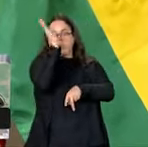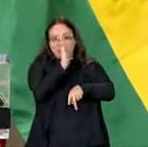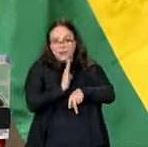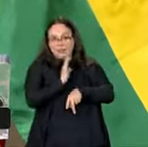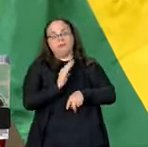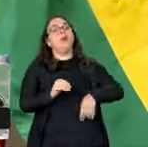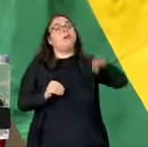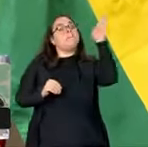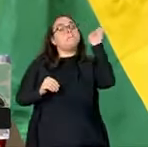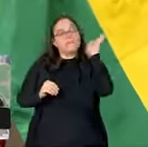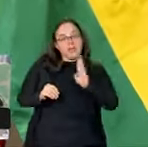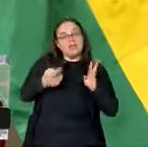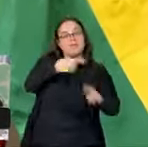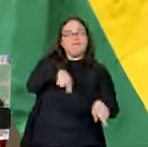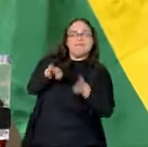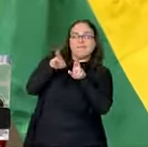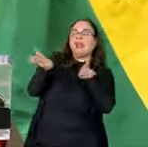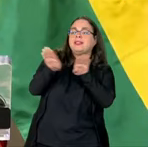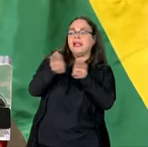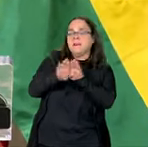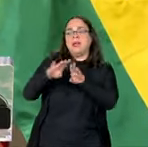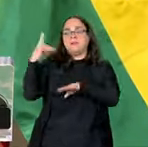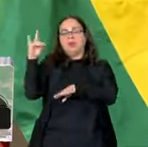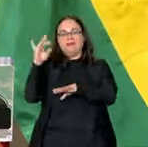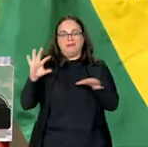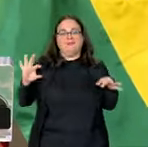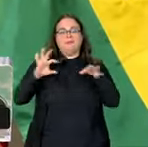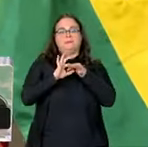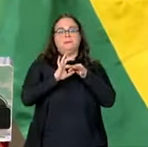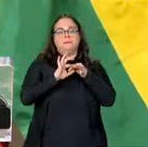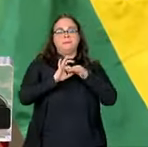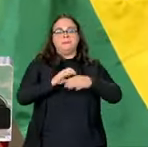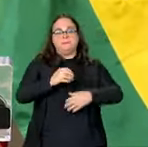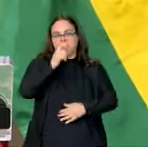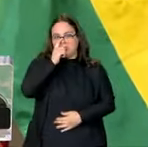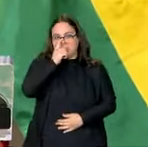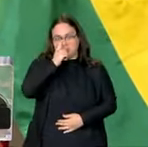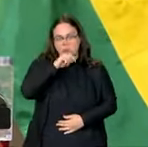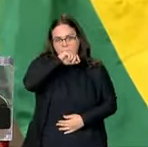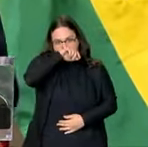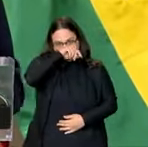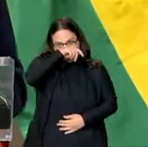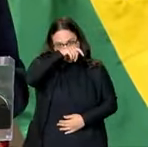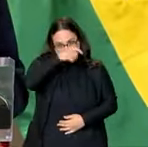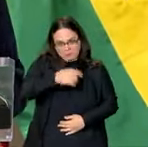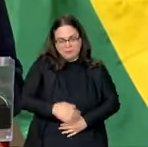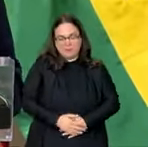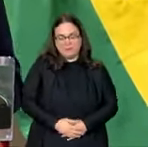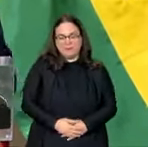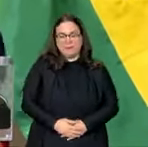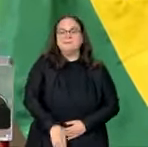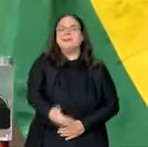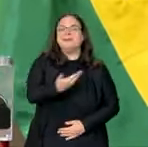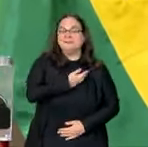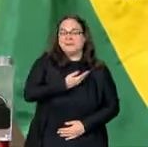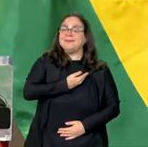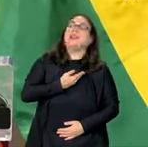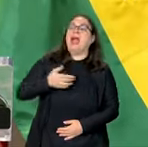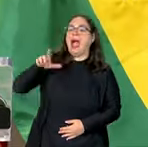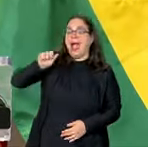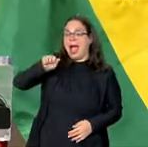espera del pueblo, es eso que el pueblo de Bolívia espera del Bolívia. Compañero Arce, a partir de ahora nosotros